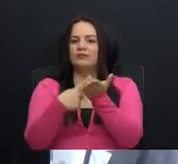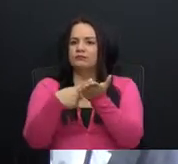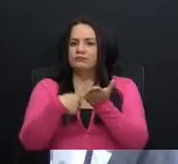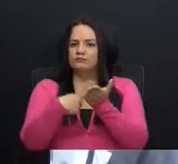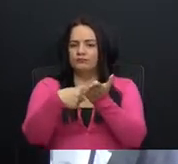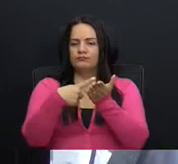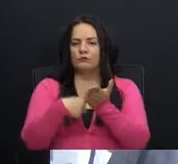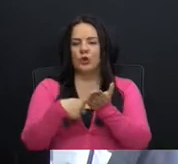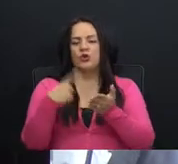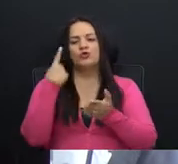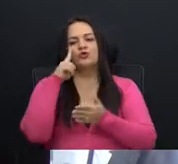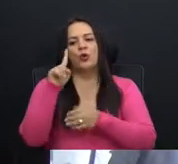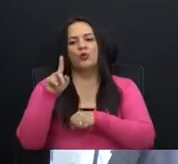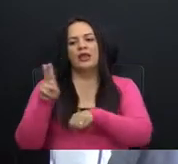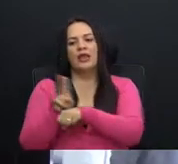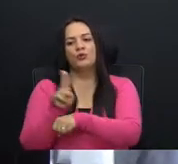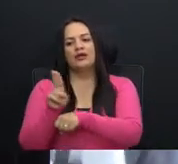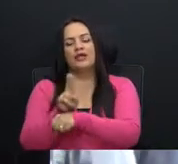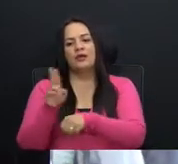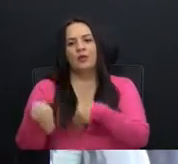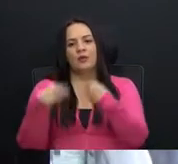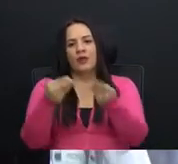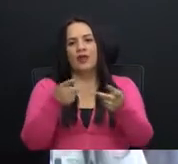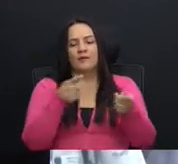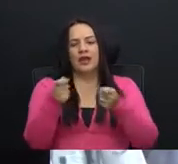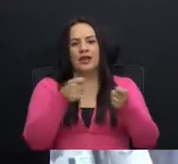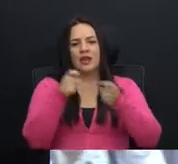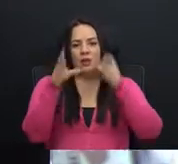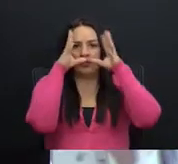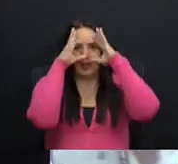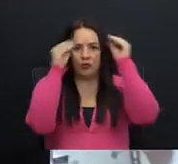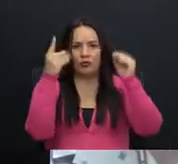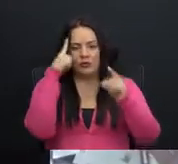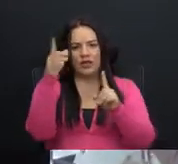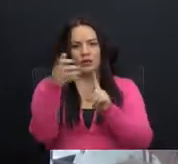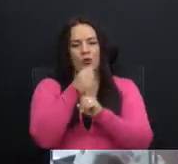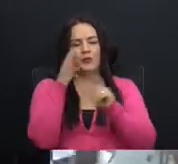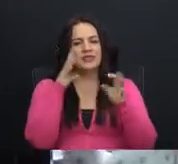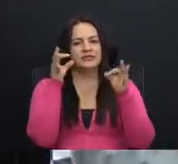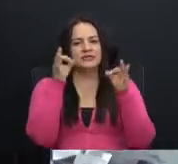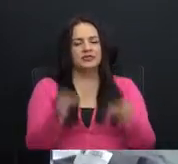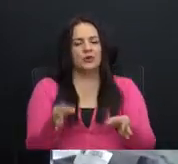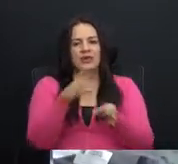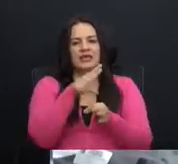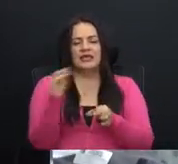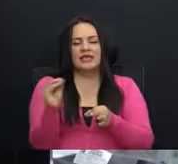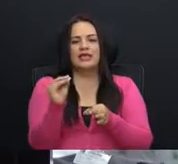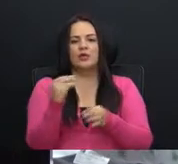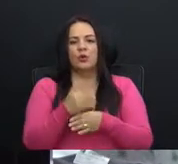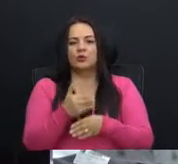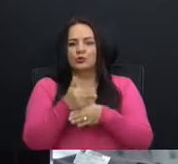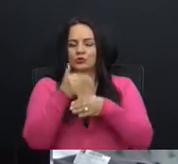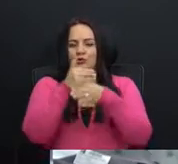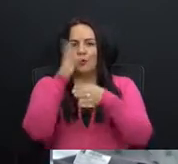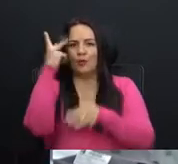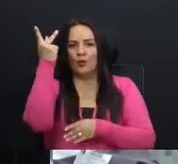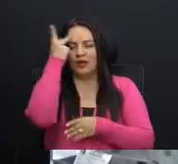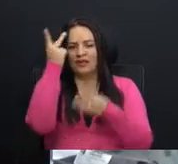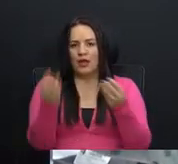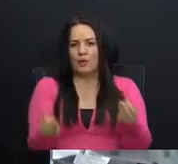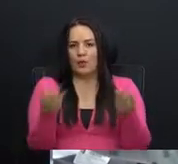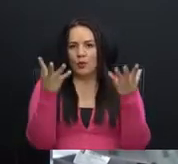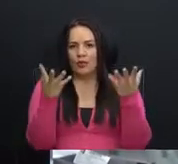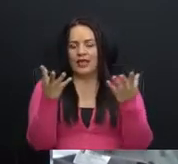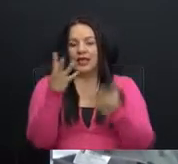ofrece el manejo de datos para la toma de decisiones y la construcción de política pública. Y,